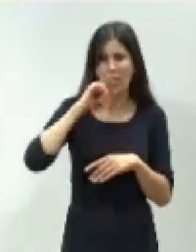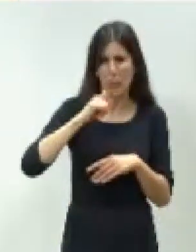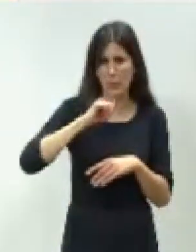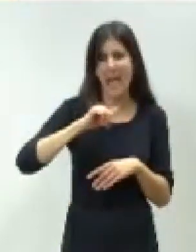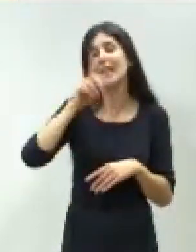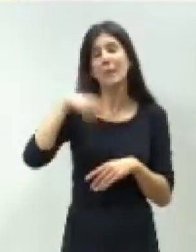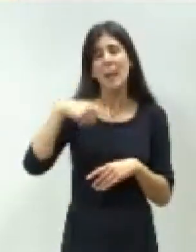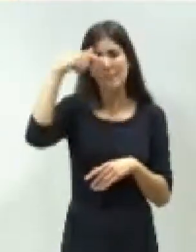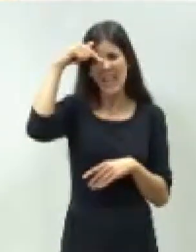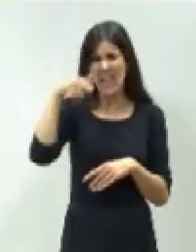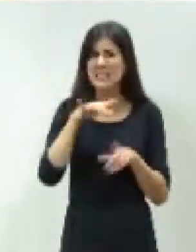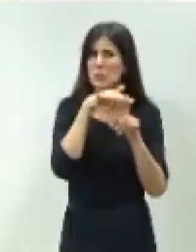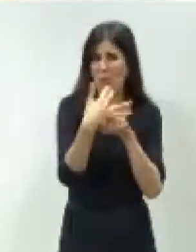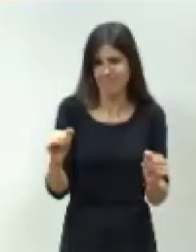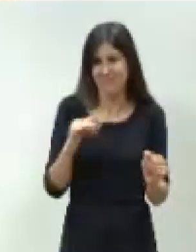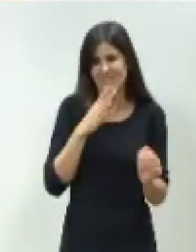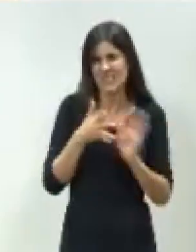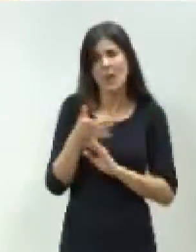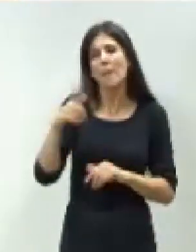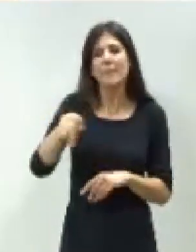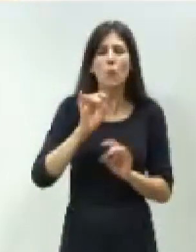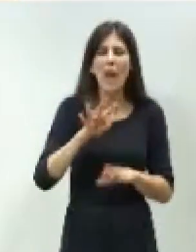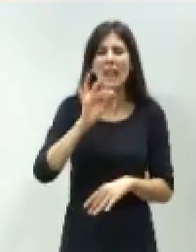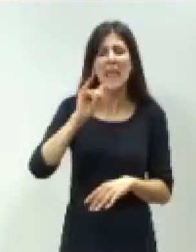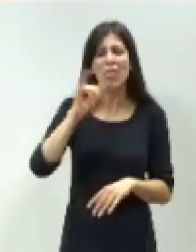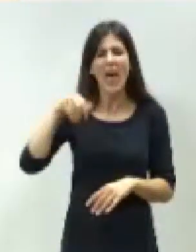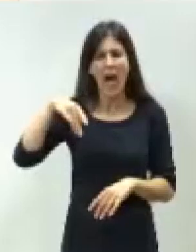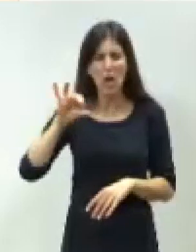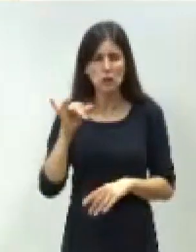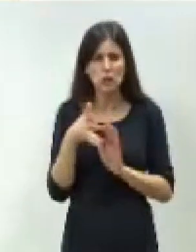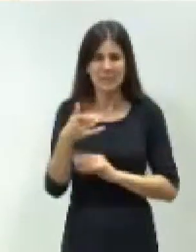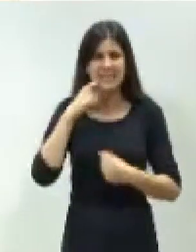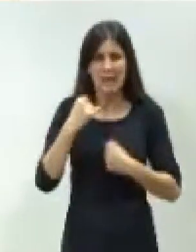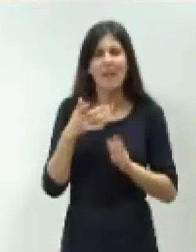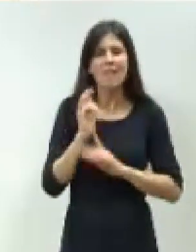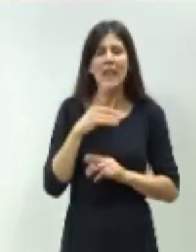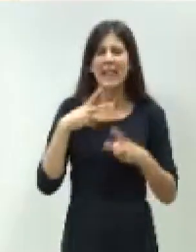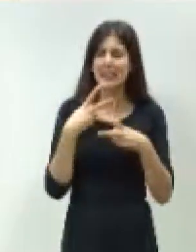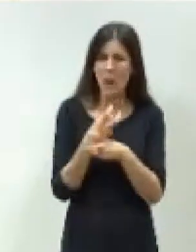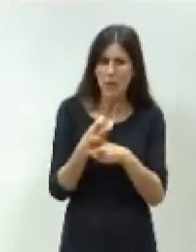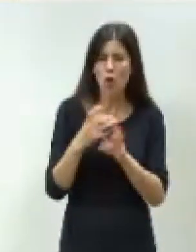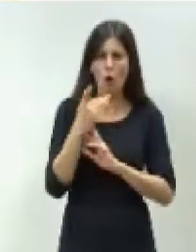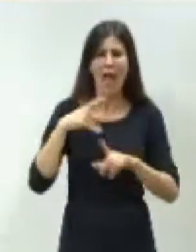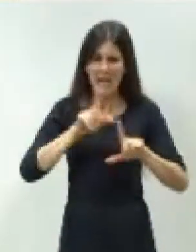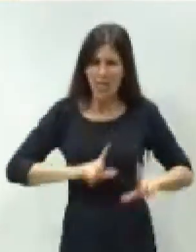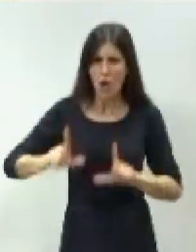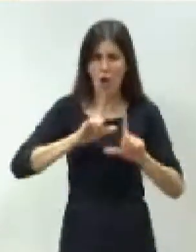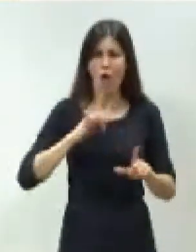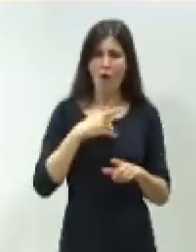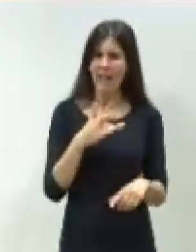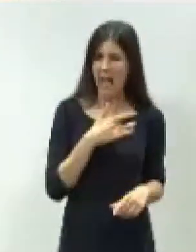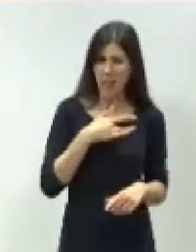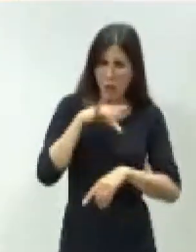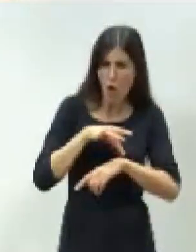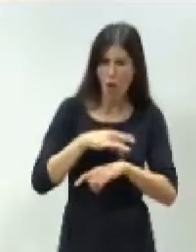situación sanitaria que estamos viviendo. Mire usted, nos faltan pediatras, dermatólogos, traumatólogos, oncólogos, radiólogos, cardiólogos. Hay